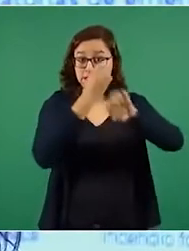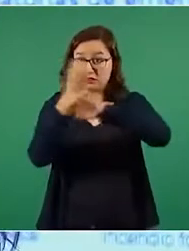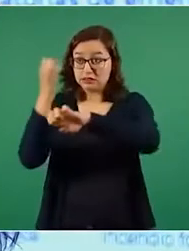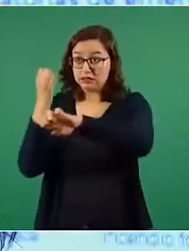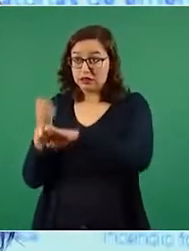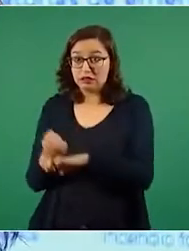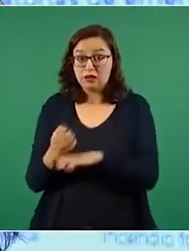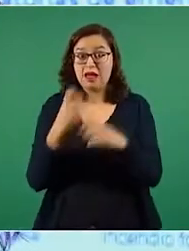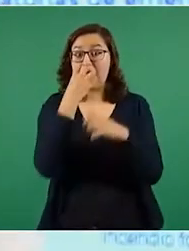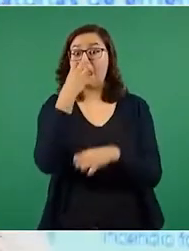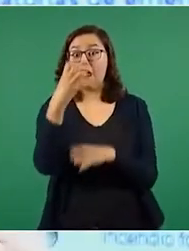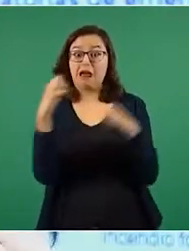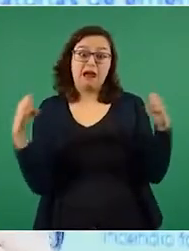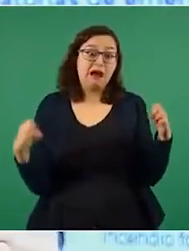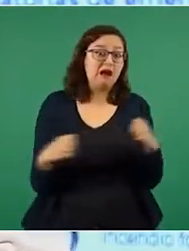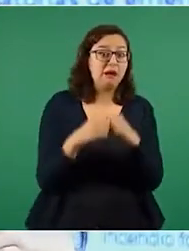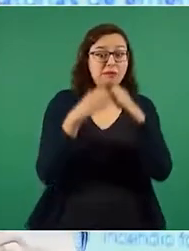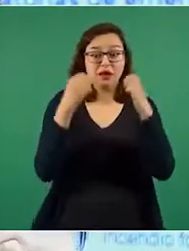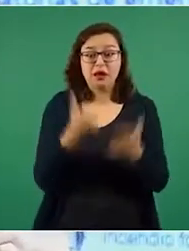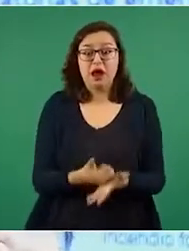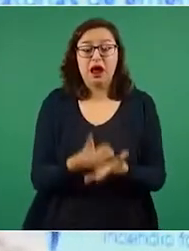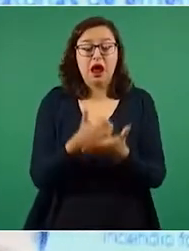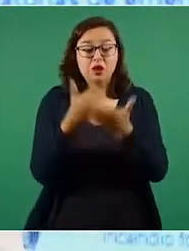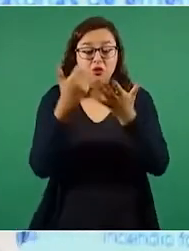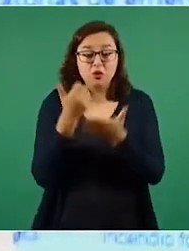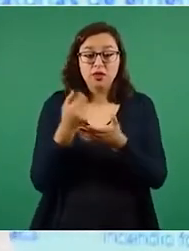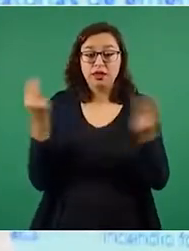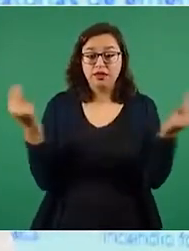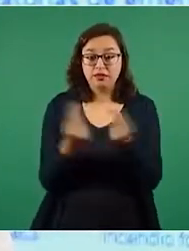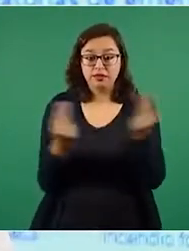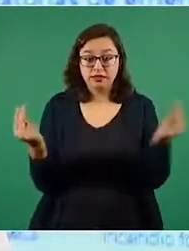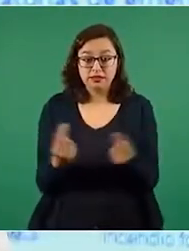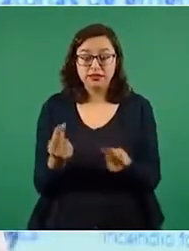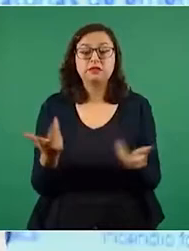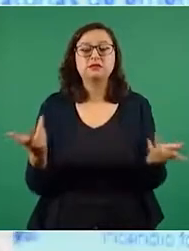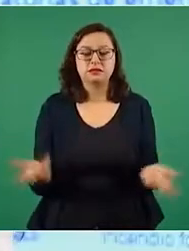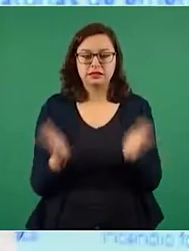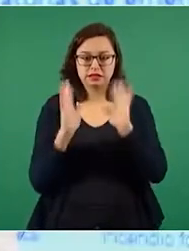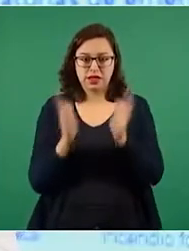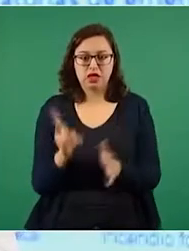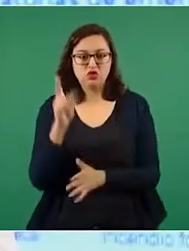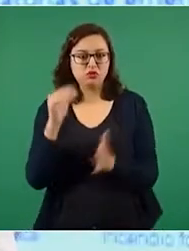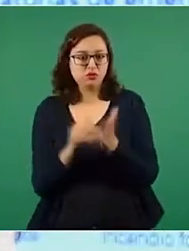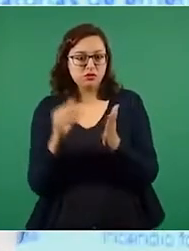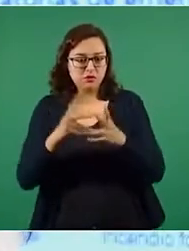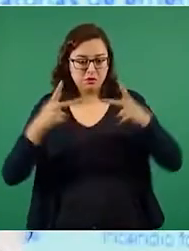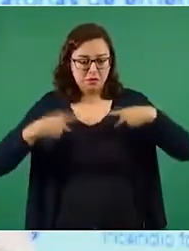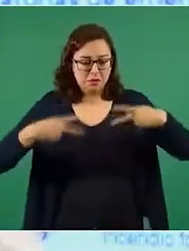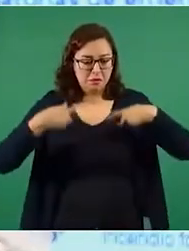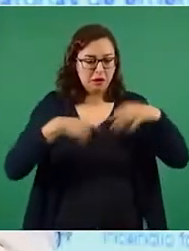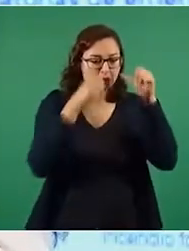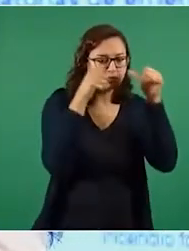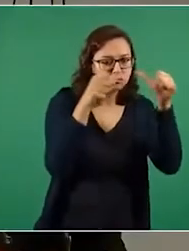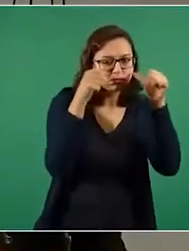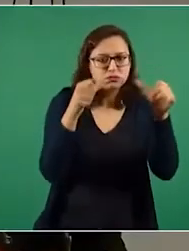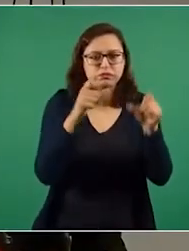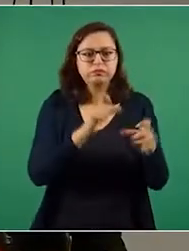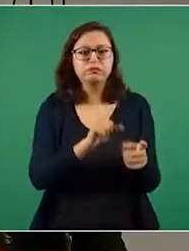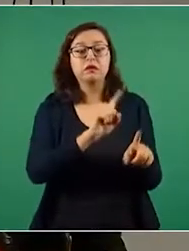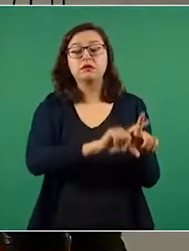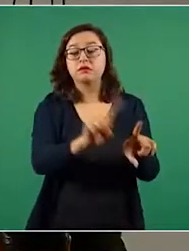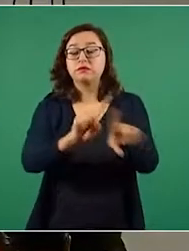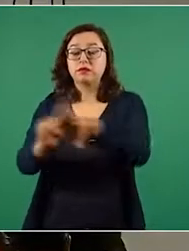más de dos millones de habitantes de mil 271 municipios de 27 entidades federativas,